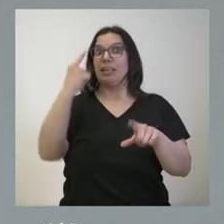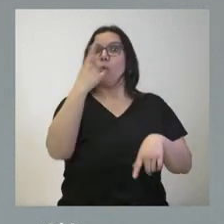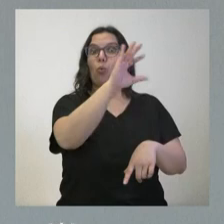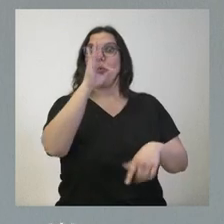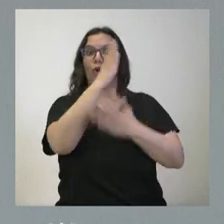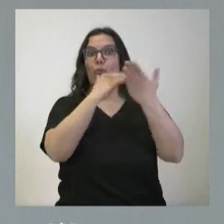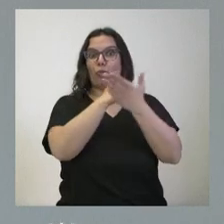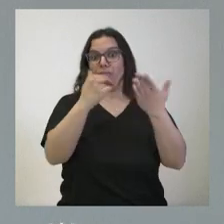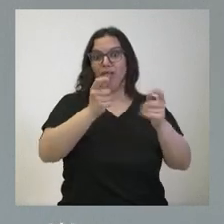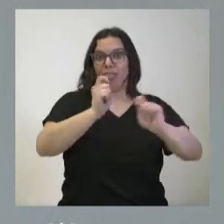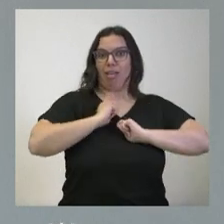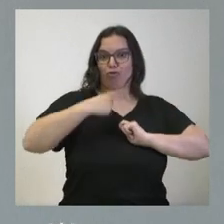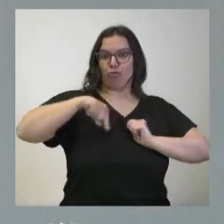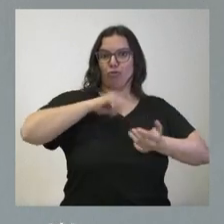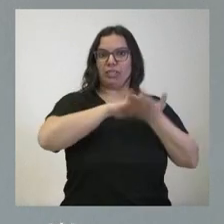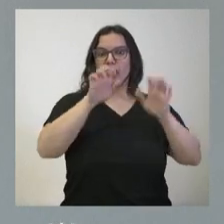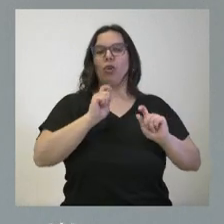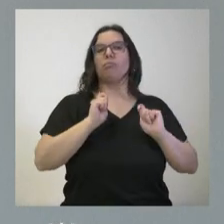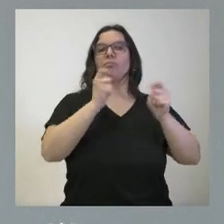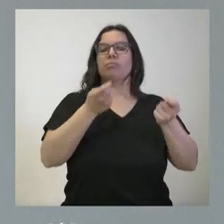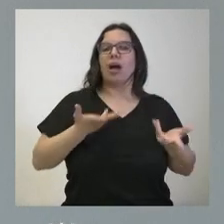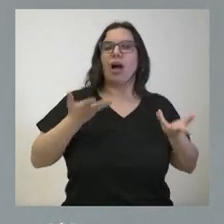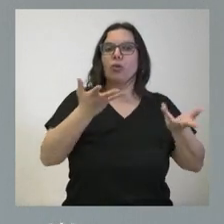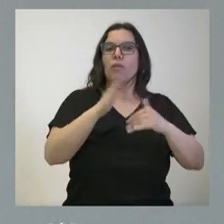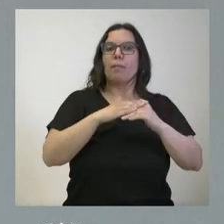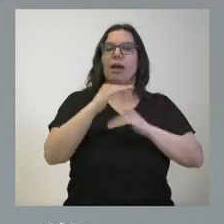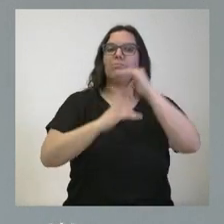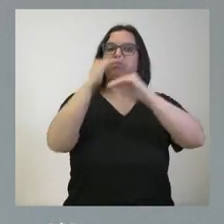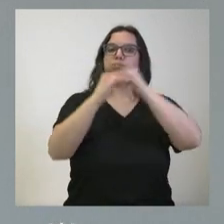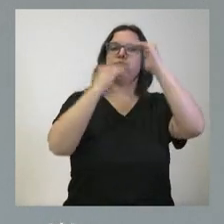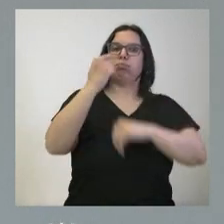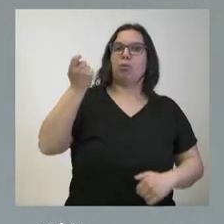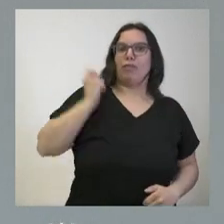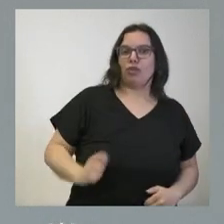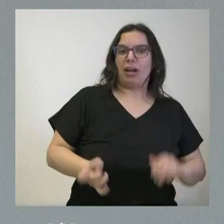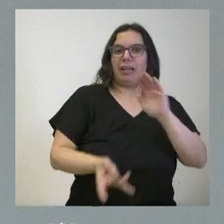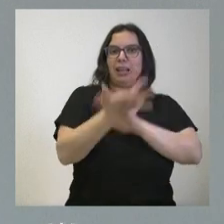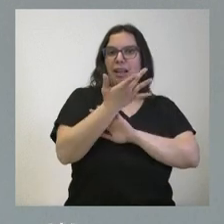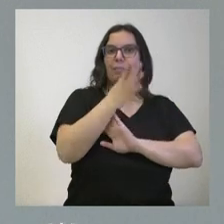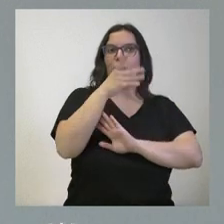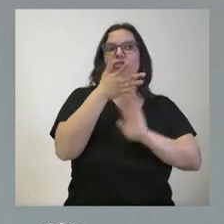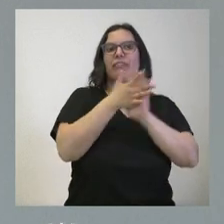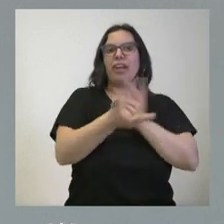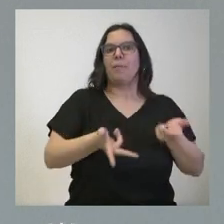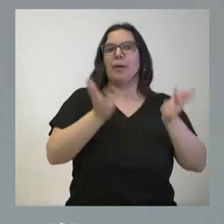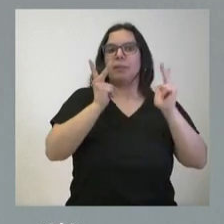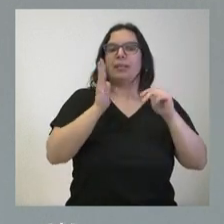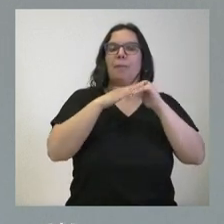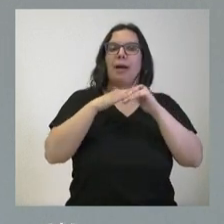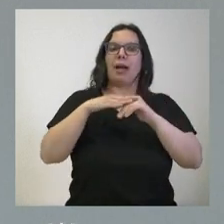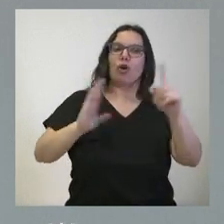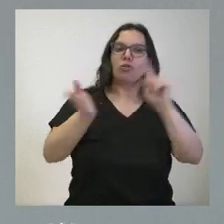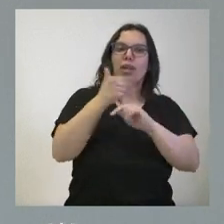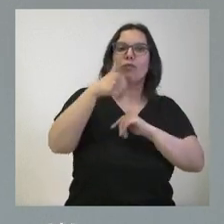y, en este caso, Castilla y León, pues, otorgue ayudas al ascenso profesional y lo ponga en marcha porque esto va a permitir también avanzar hacia esa igualdad de